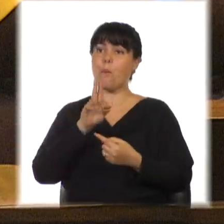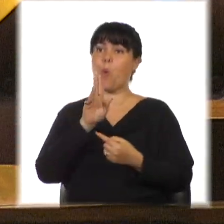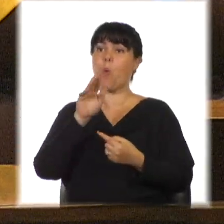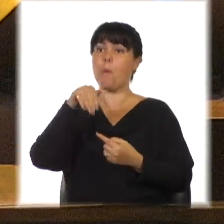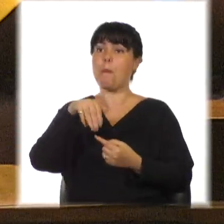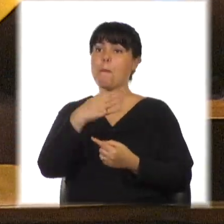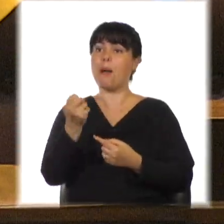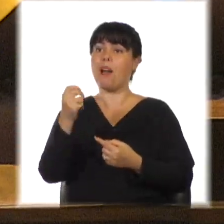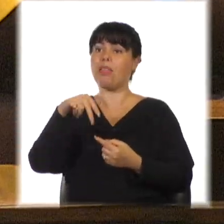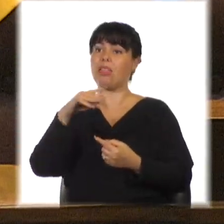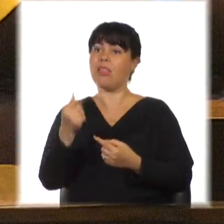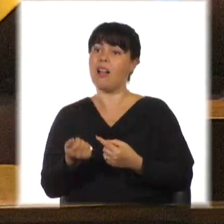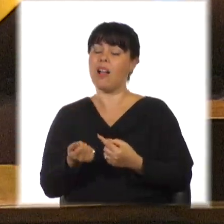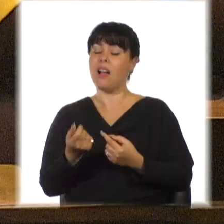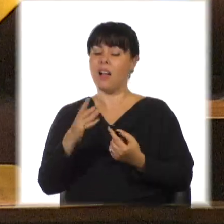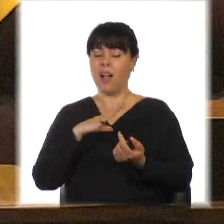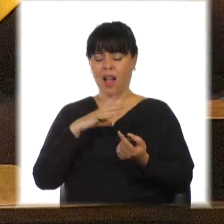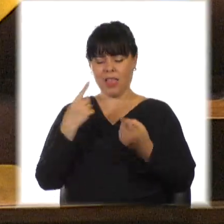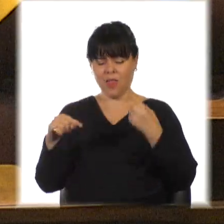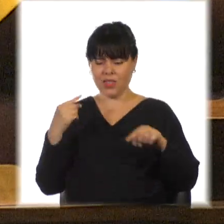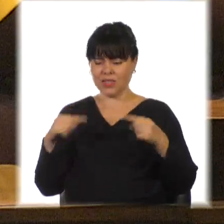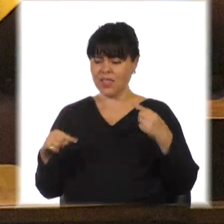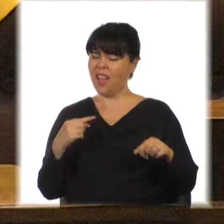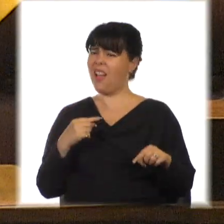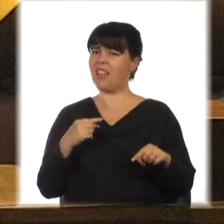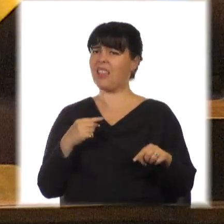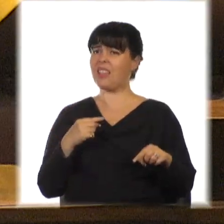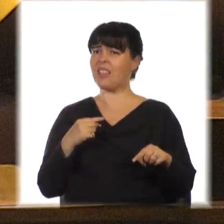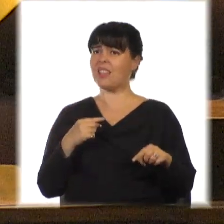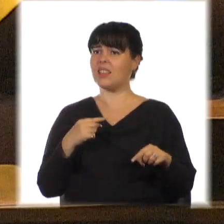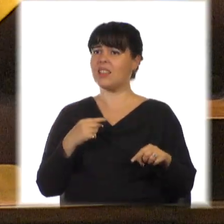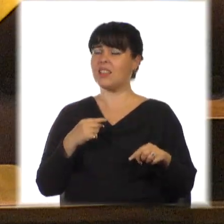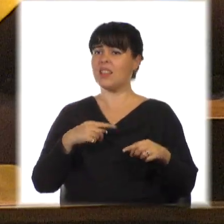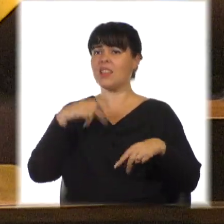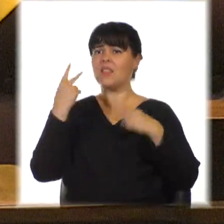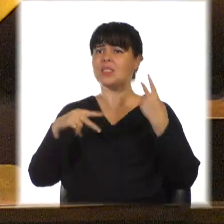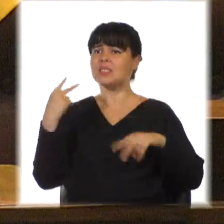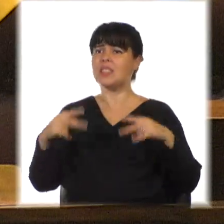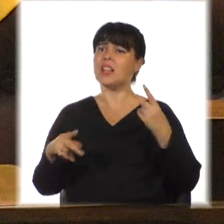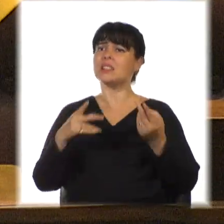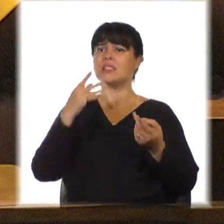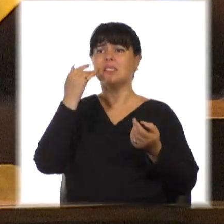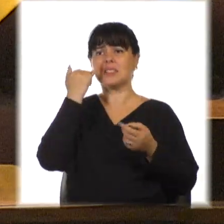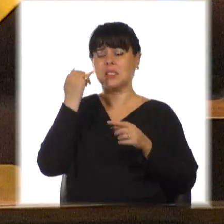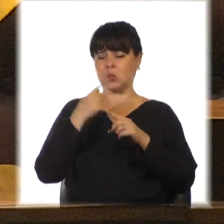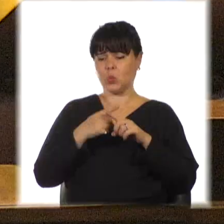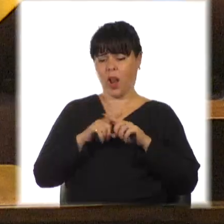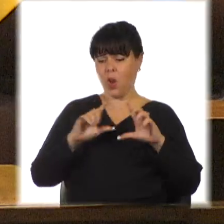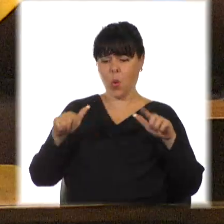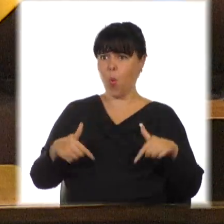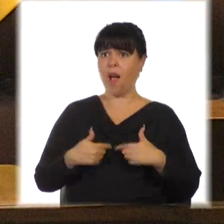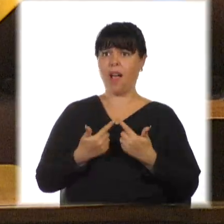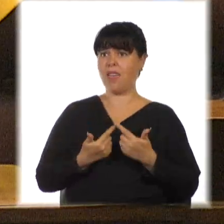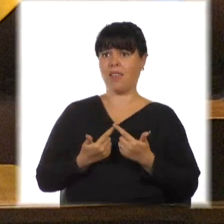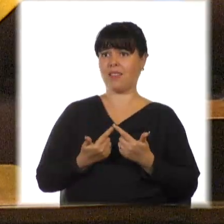trans y a la diversidad sexual en general. No solo porque no hay discriminación por sexo dentro de la umbanda o los cultos